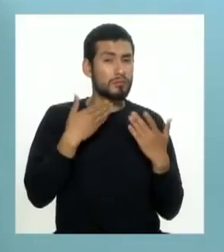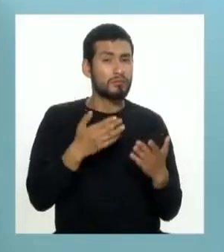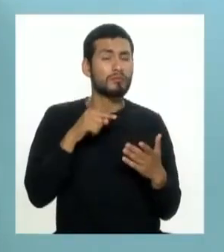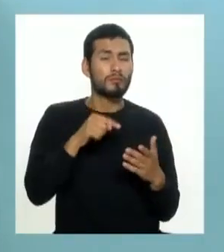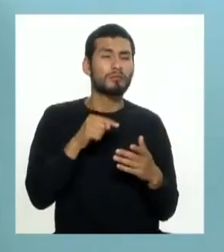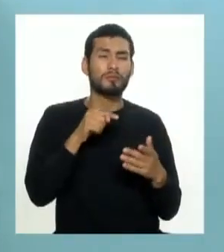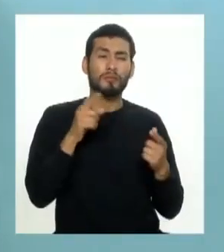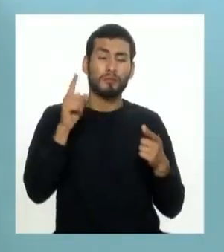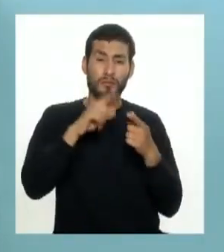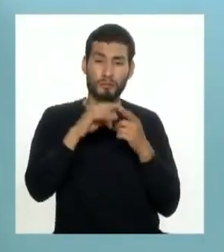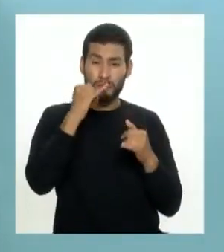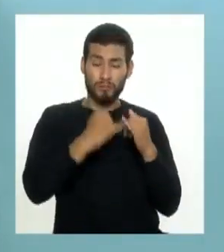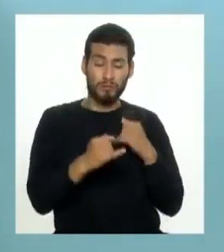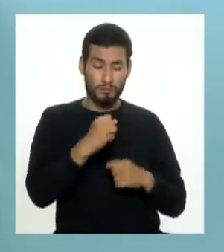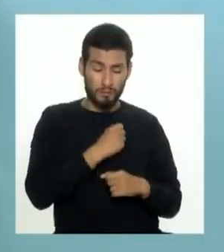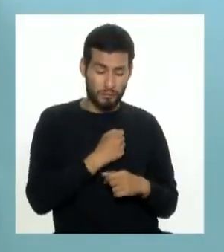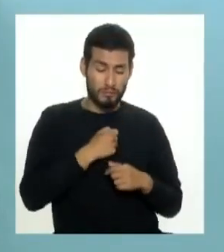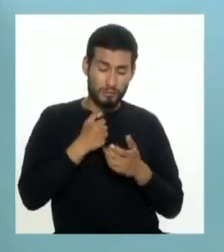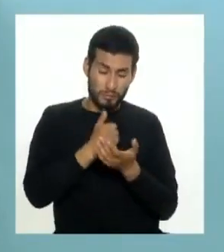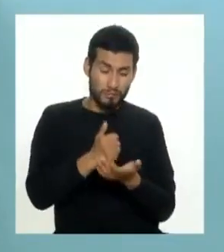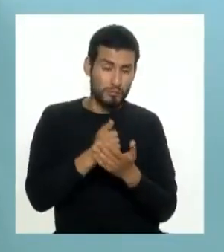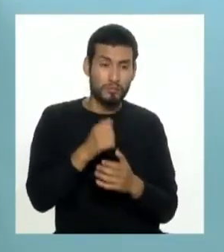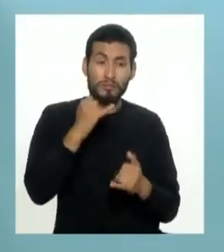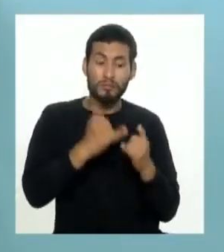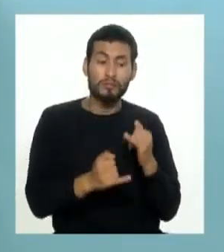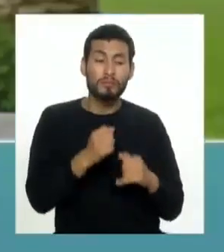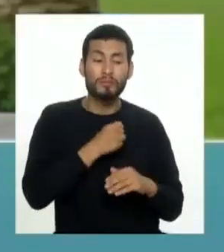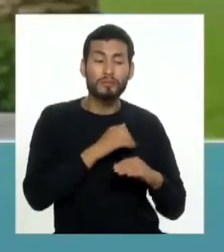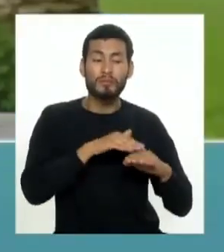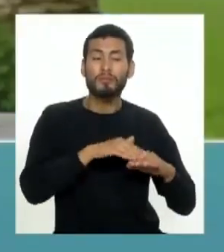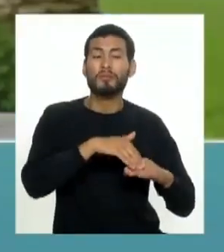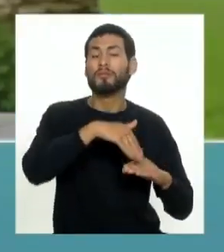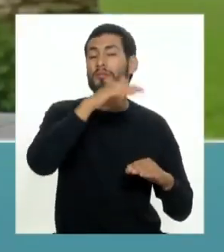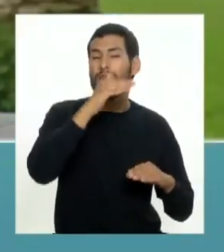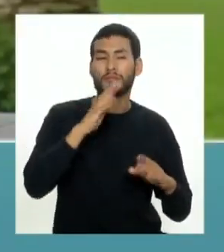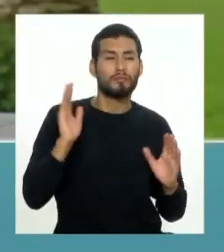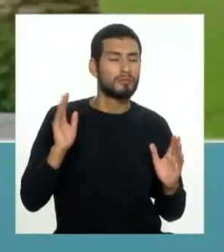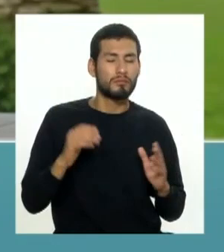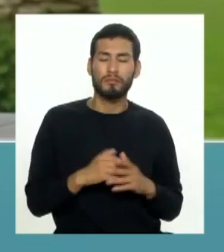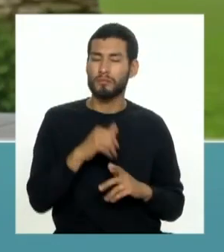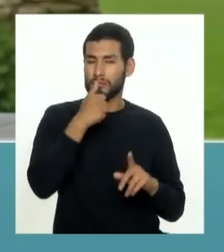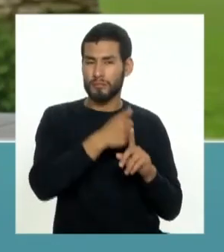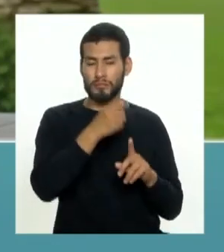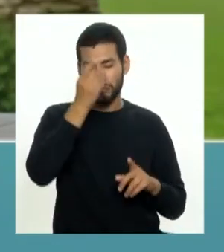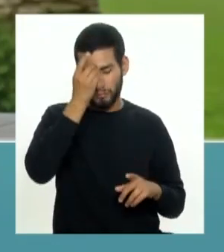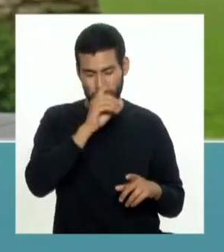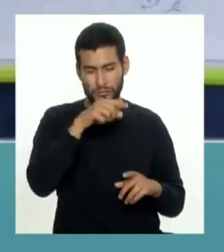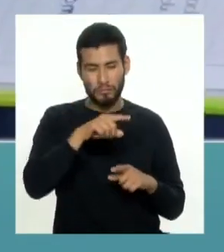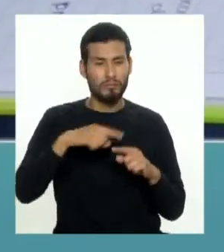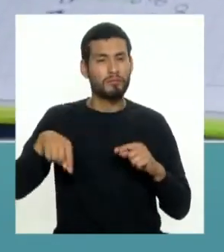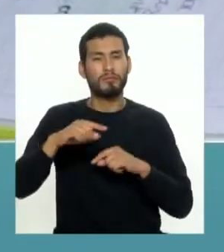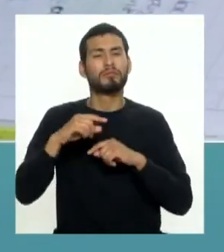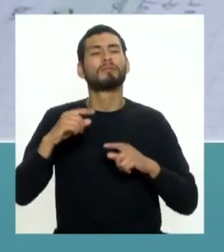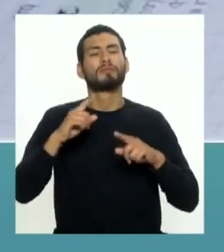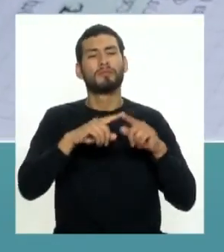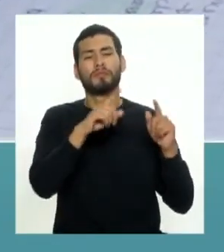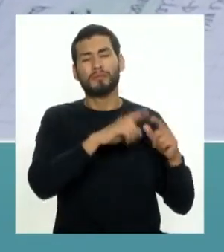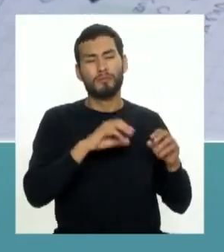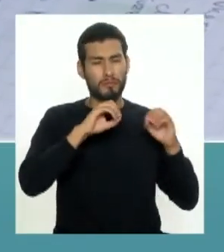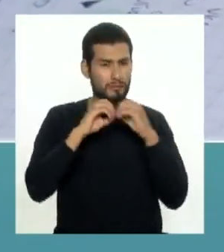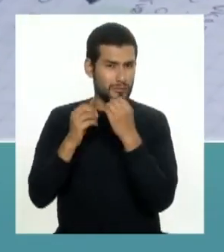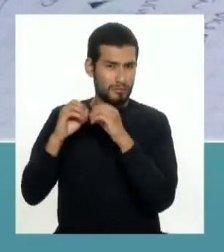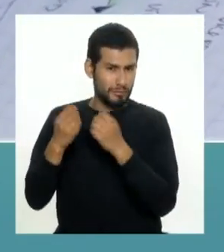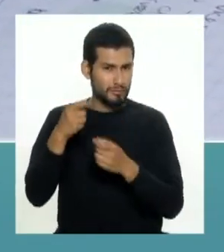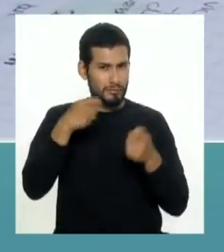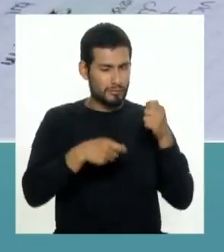un incentivo hasta que termine secundaria lo que pasa más adelante en realidad ya depende de cada institución y de los costos de cada entidad